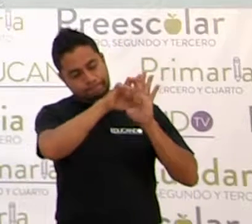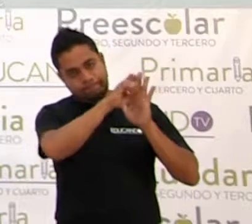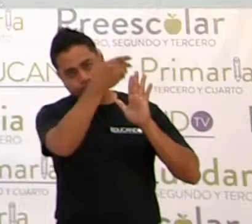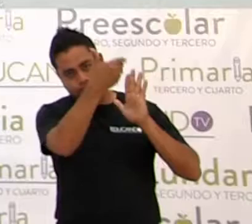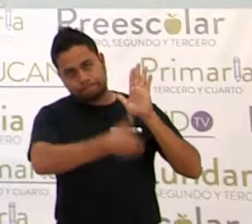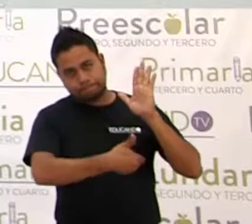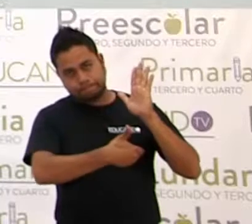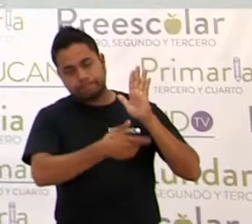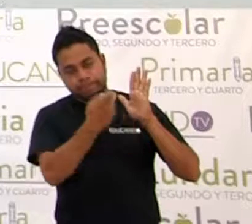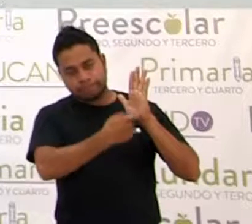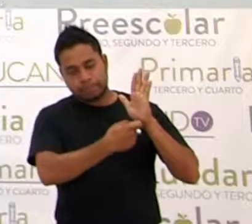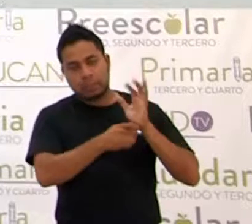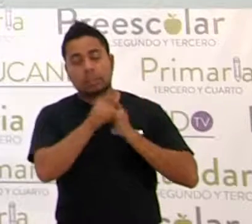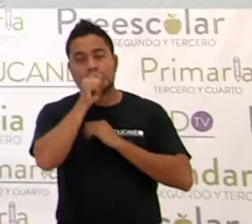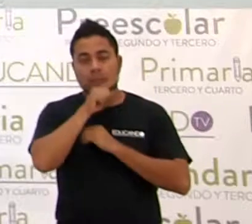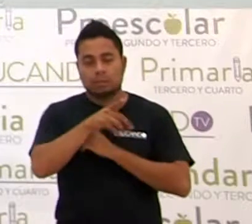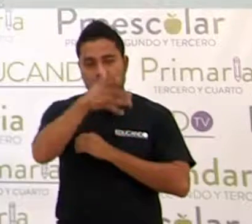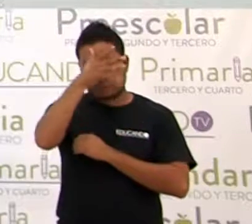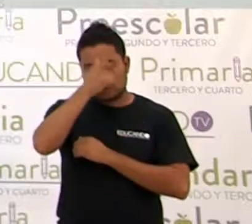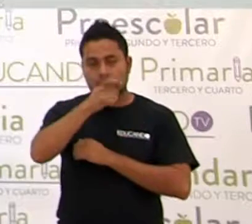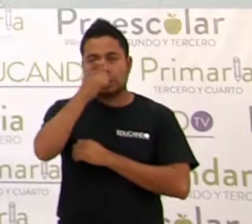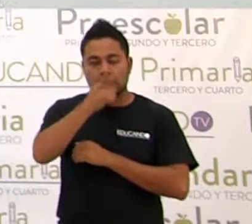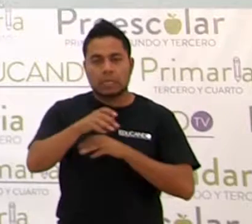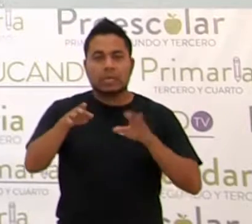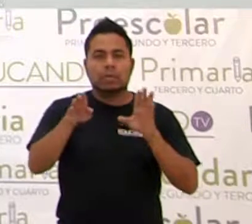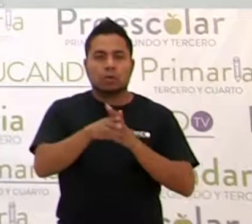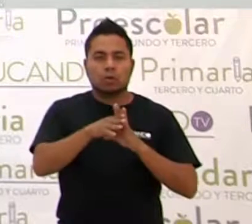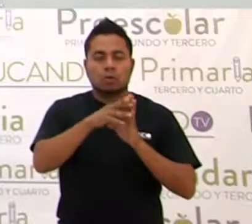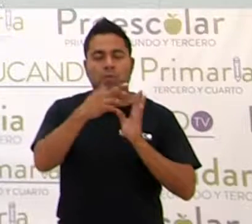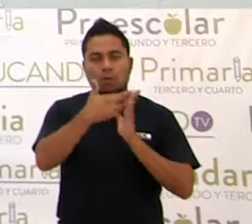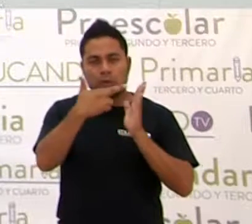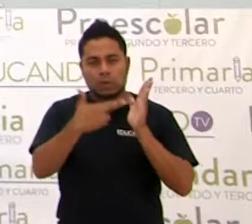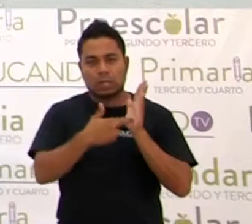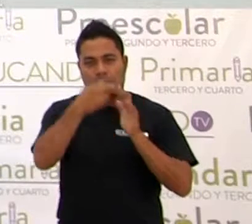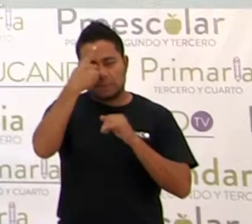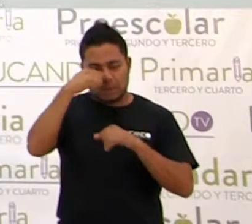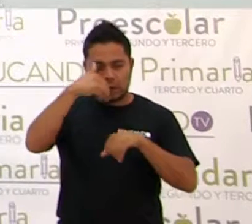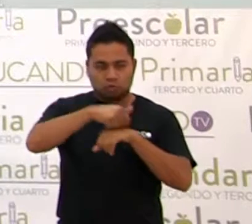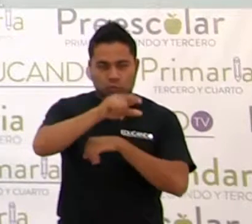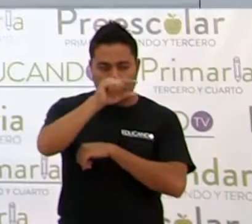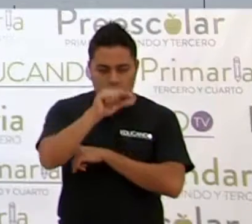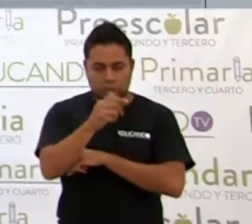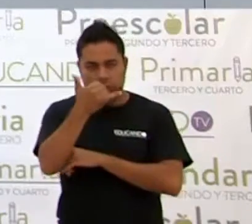much.